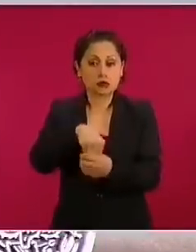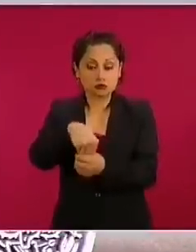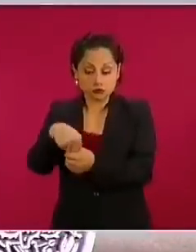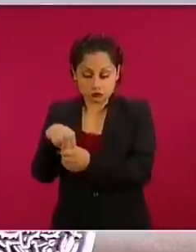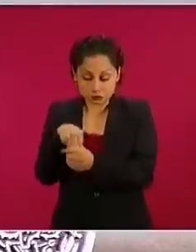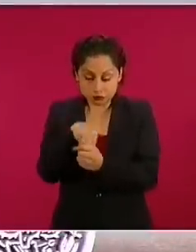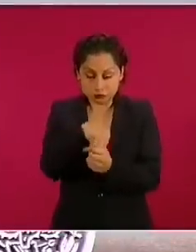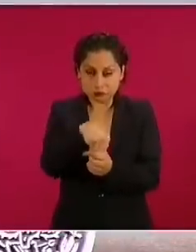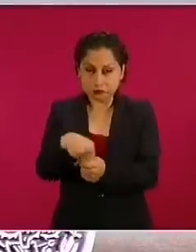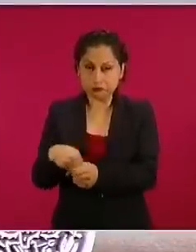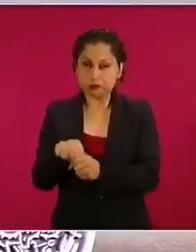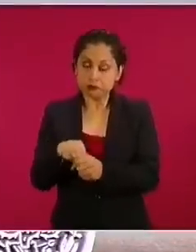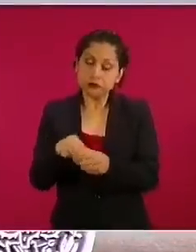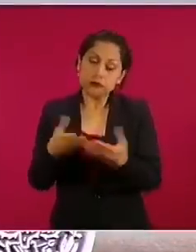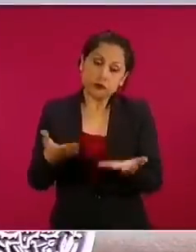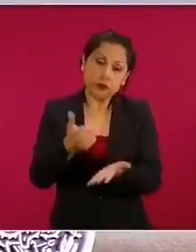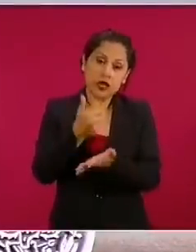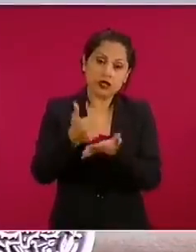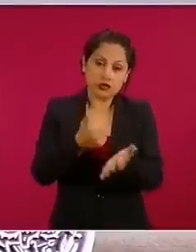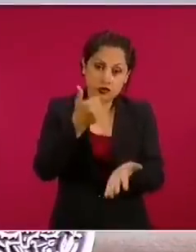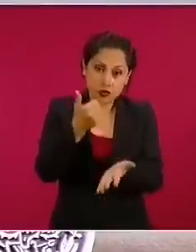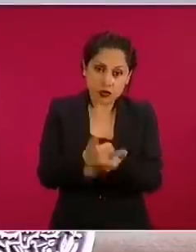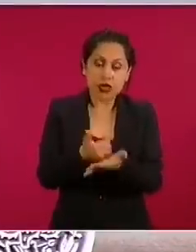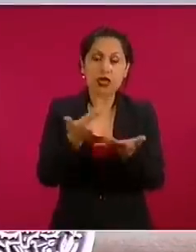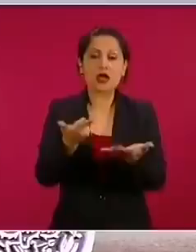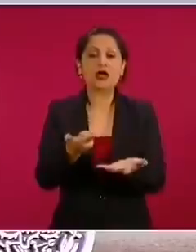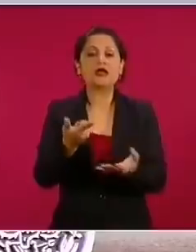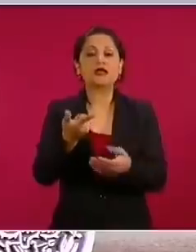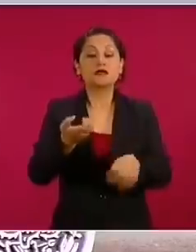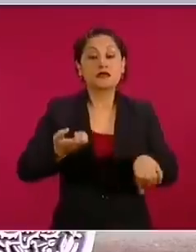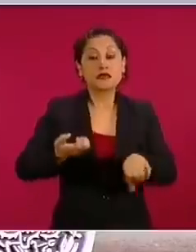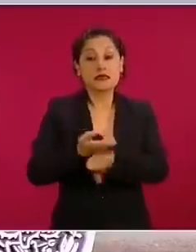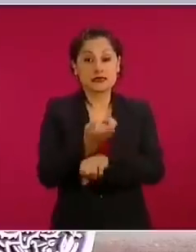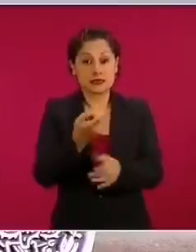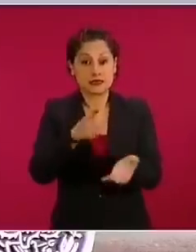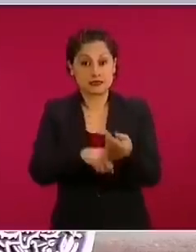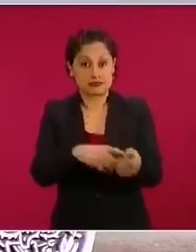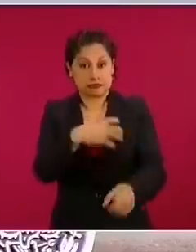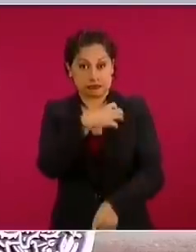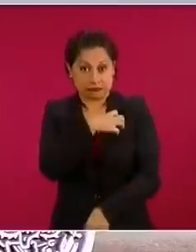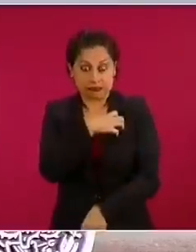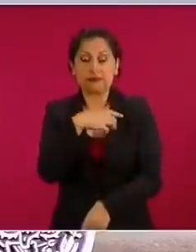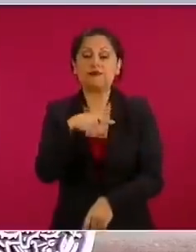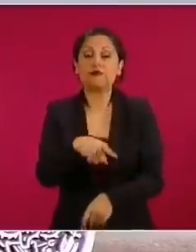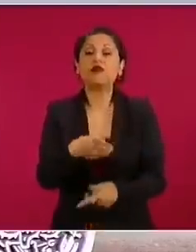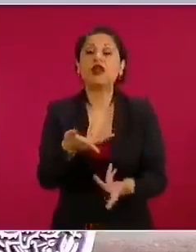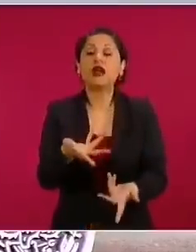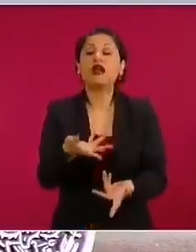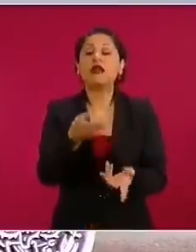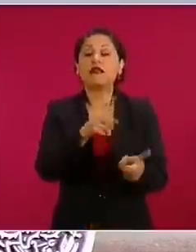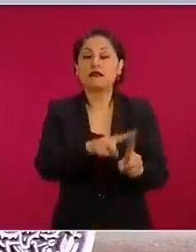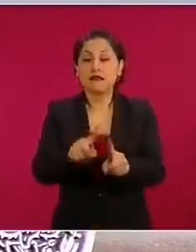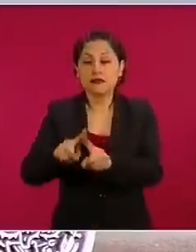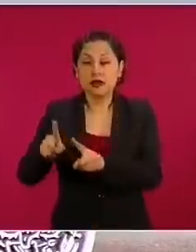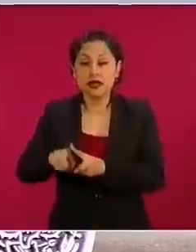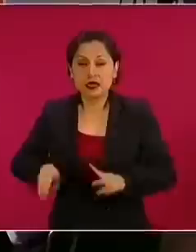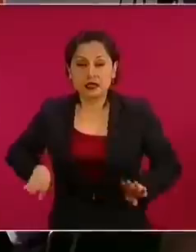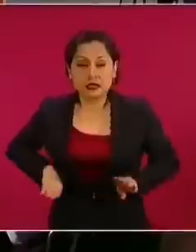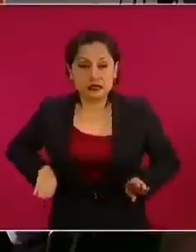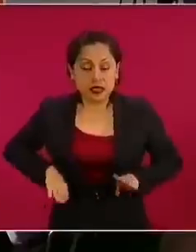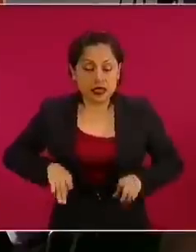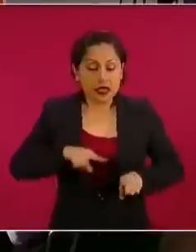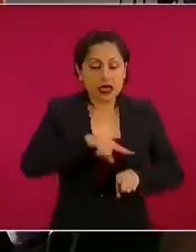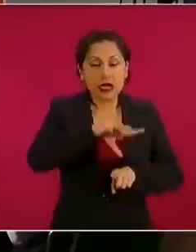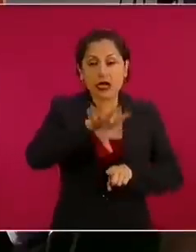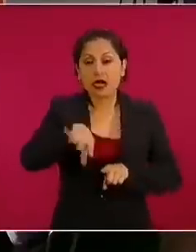metropolitanas, las capitales de los estados, y es por eso que son estos elementos los que hemos considerado al